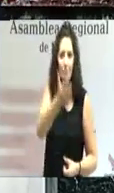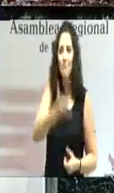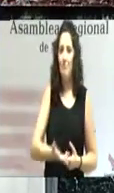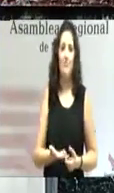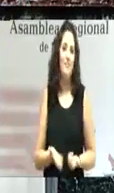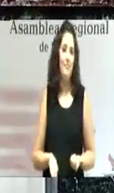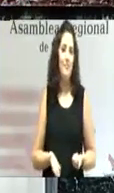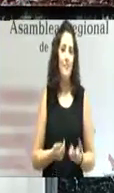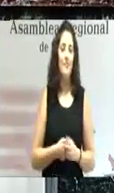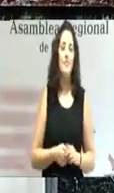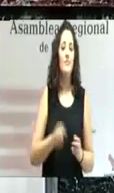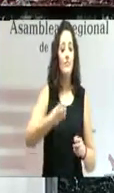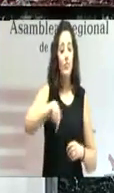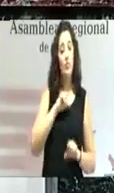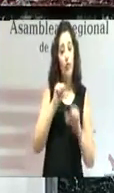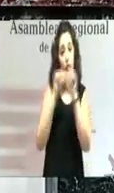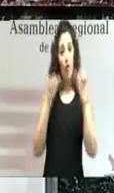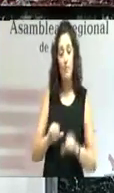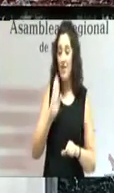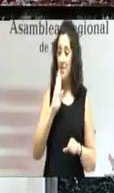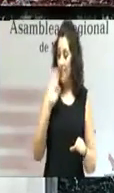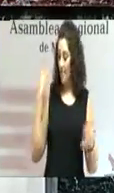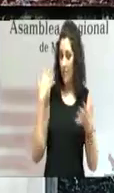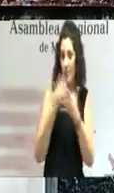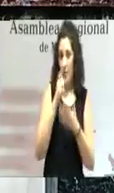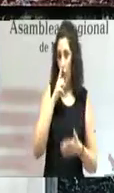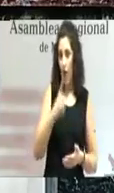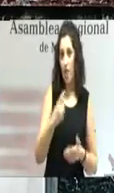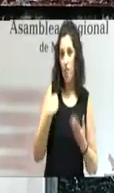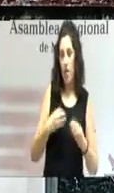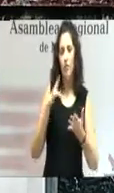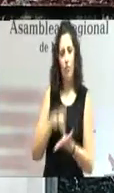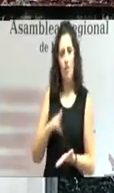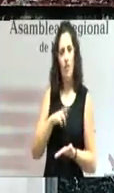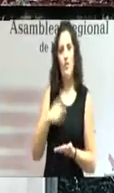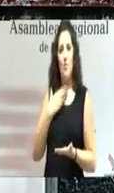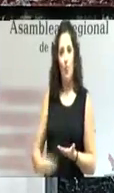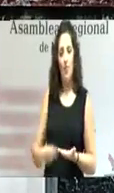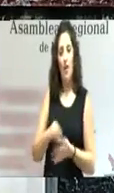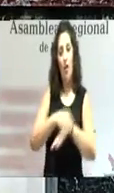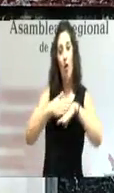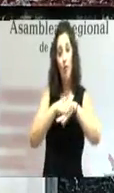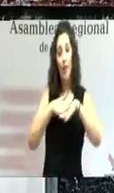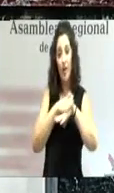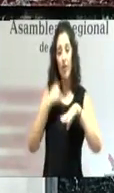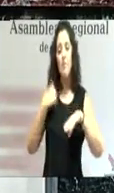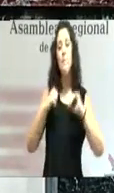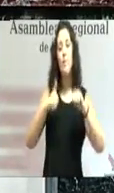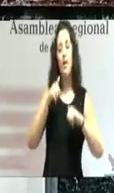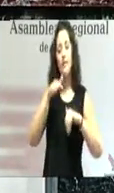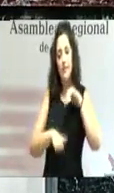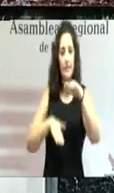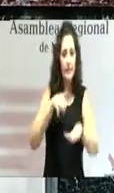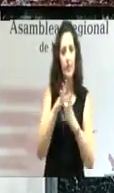Así lo hemos vivido en este año en nuestra región, con un Gobierno que dio sus primeros pasos logrando un necesario consenso